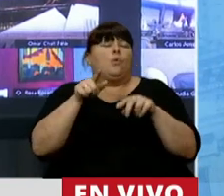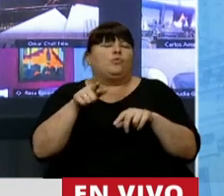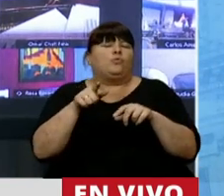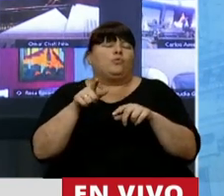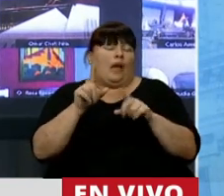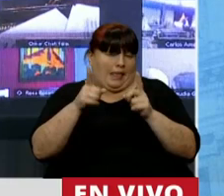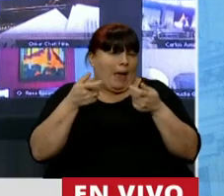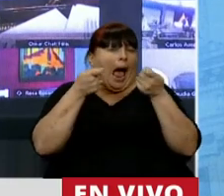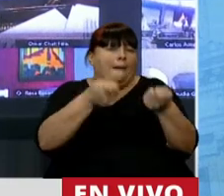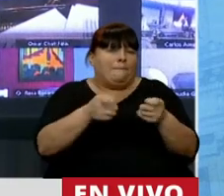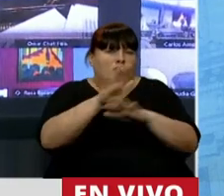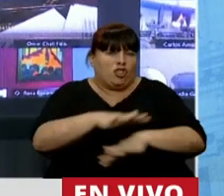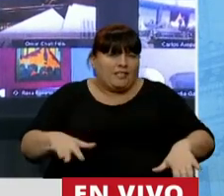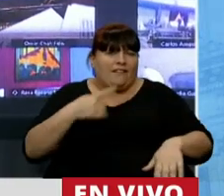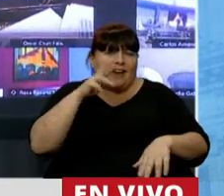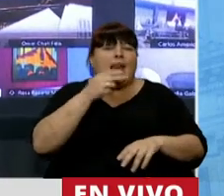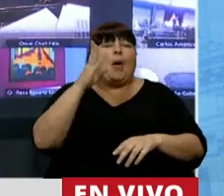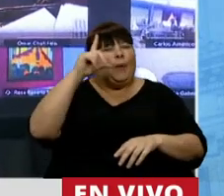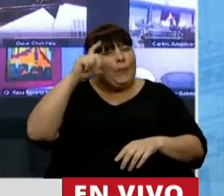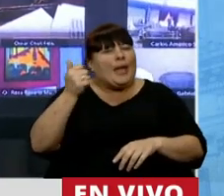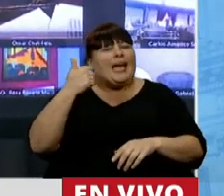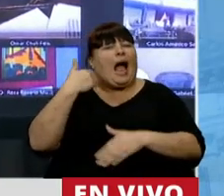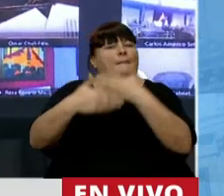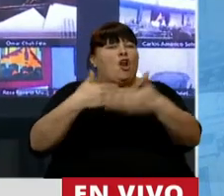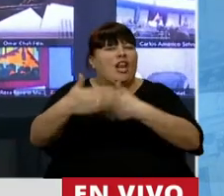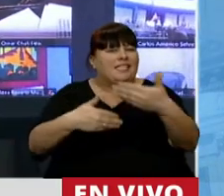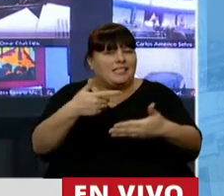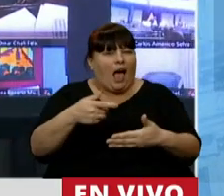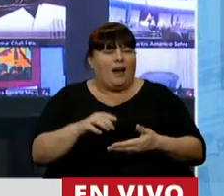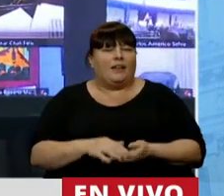a acompañar a los chicos y a las chicas con las becas del Progresar,